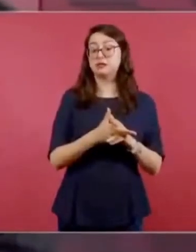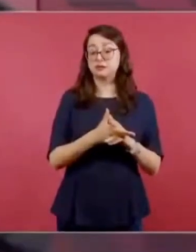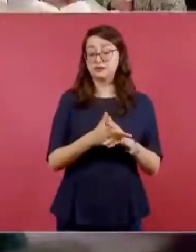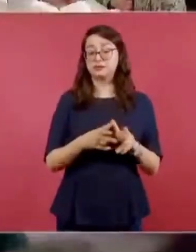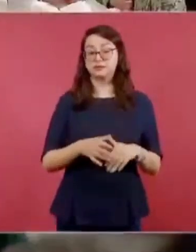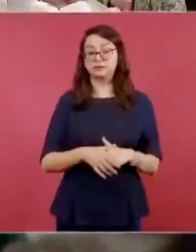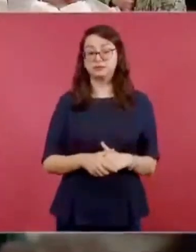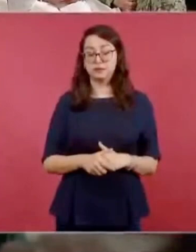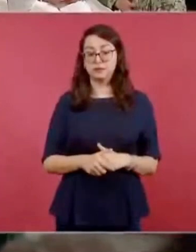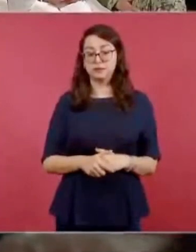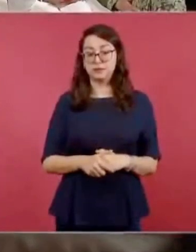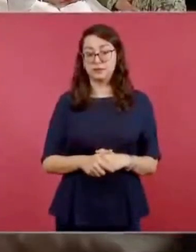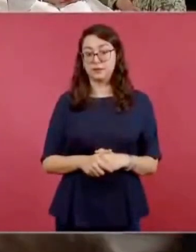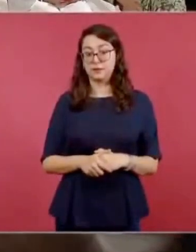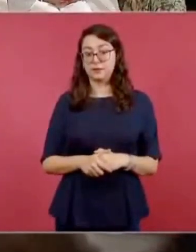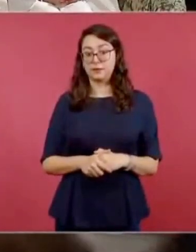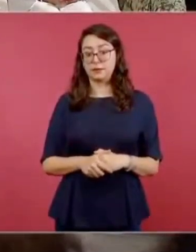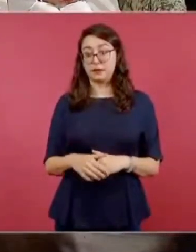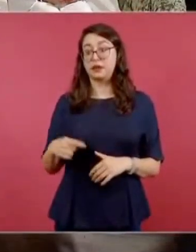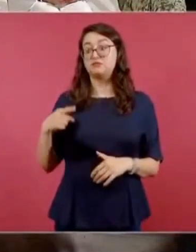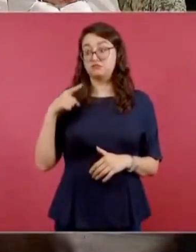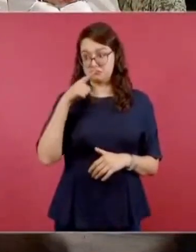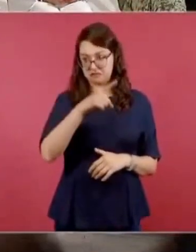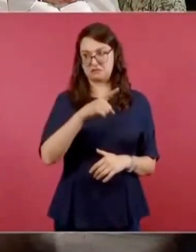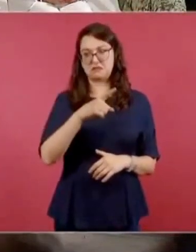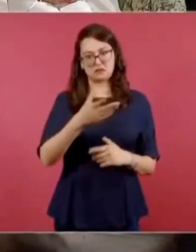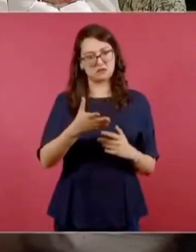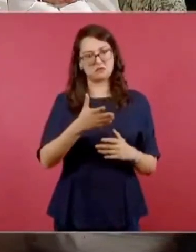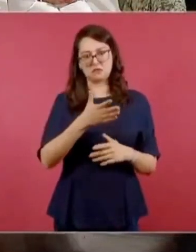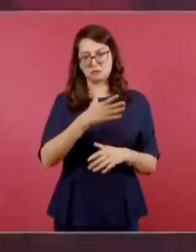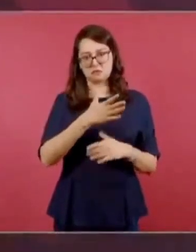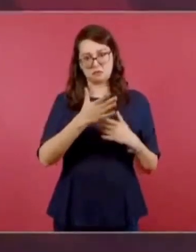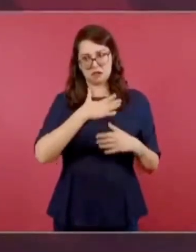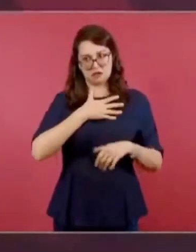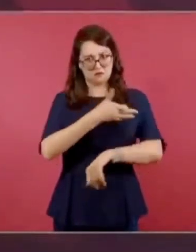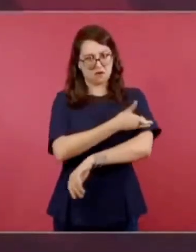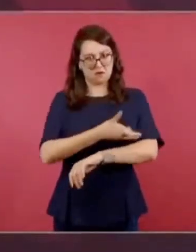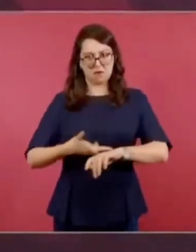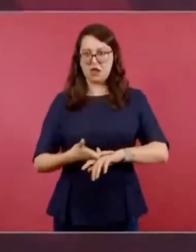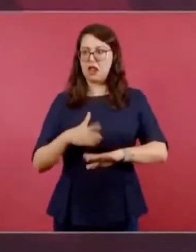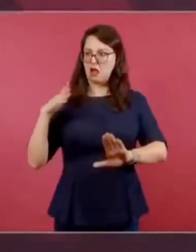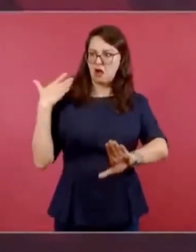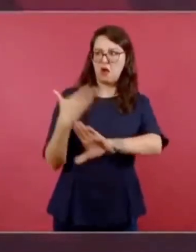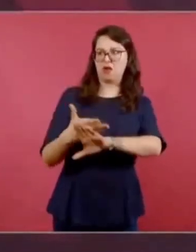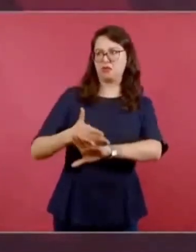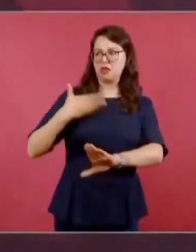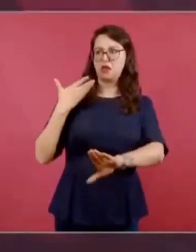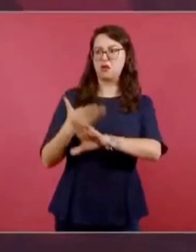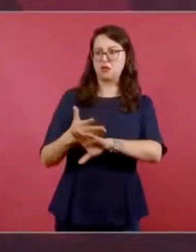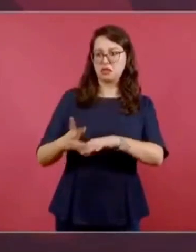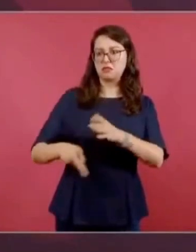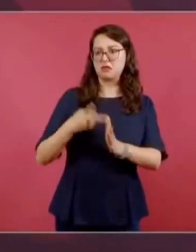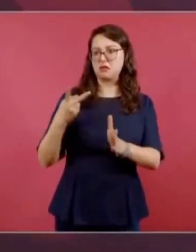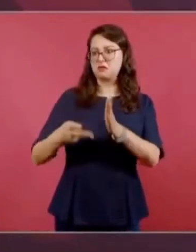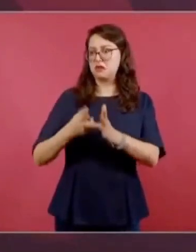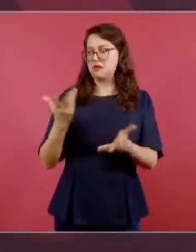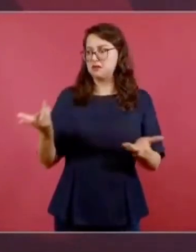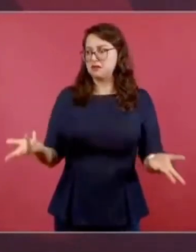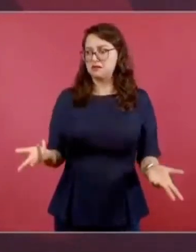Esa fiera se ha enseñado con mi familia, de los hombres sólo quedo yo